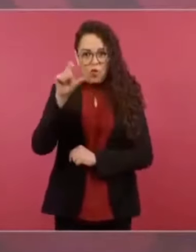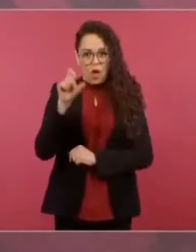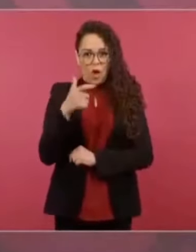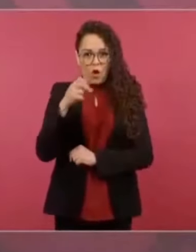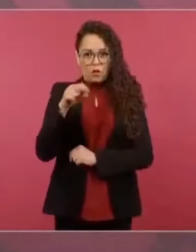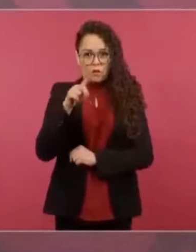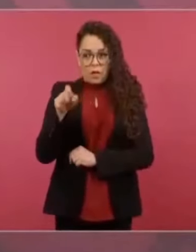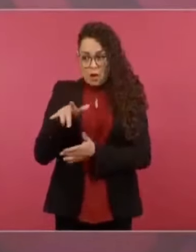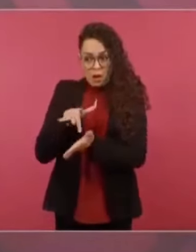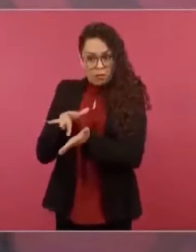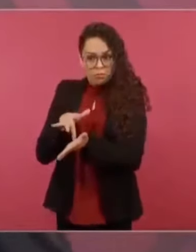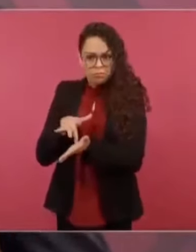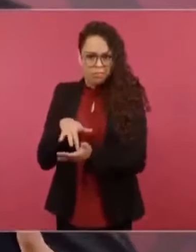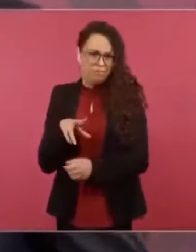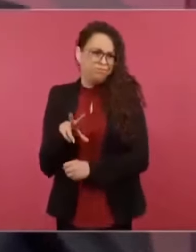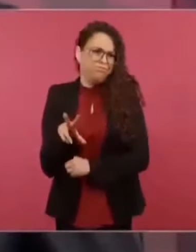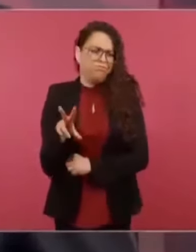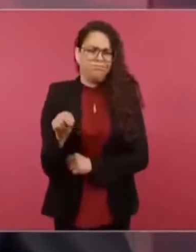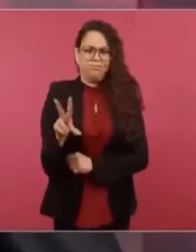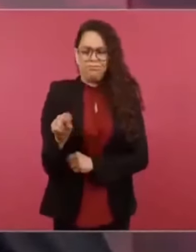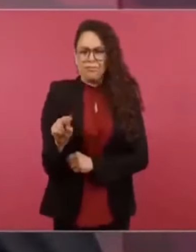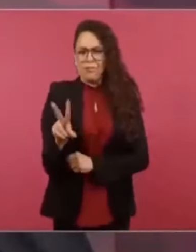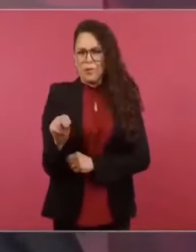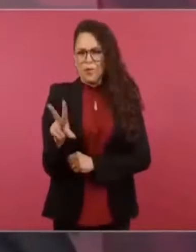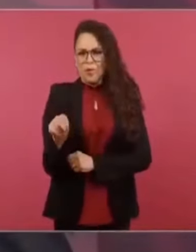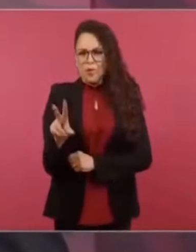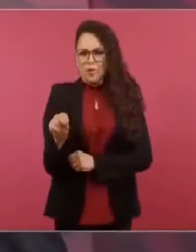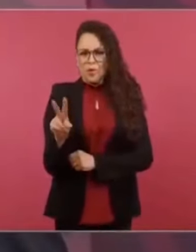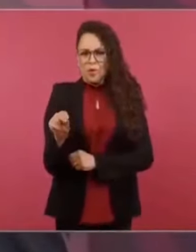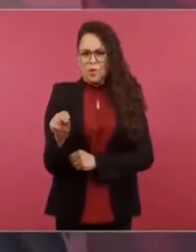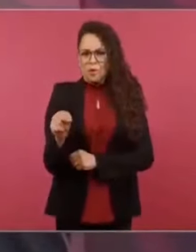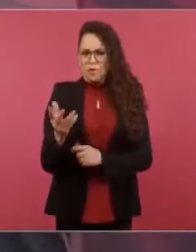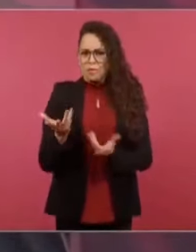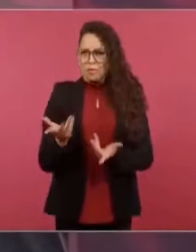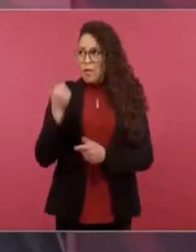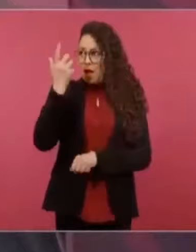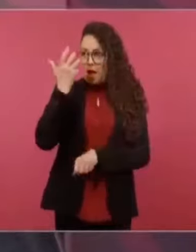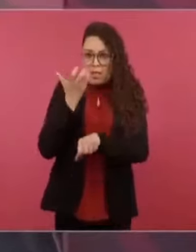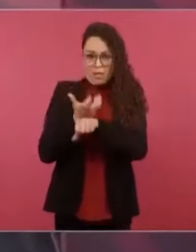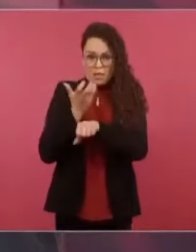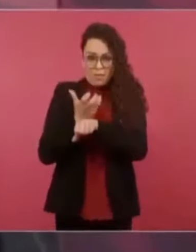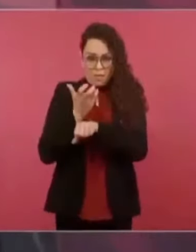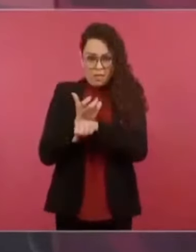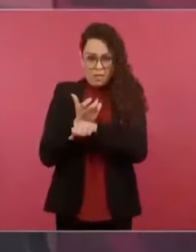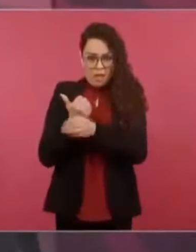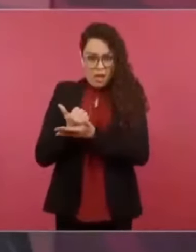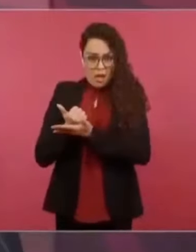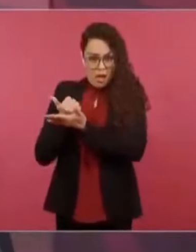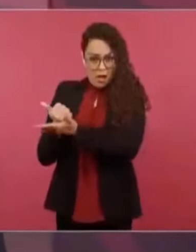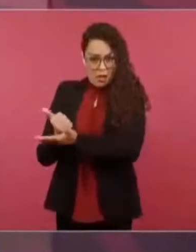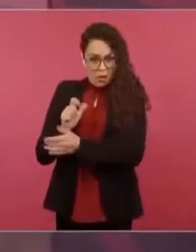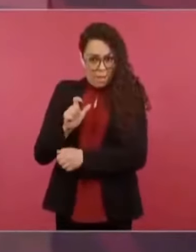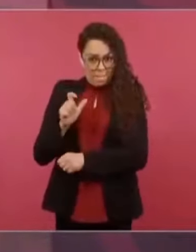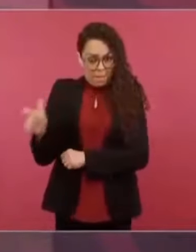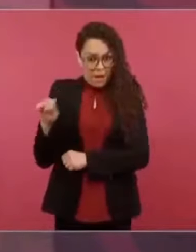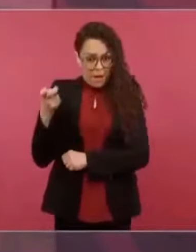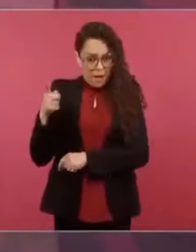¿cómo se va a financiar desde Estados Unidos a una organización